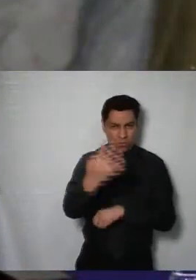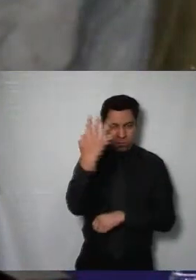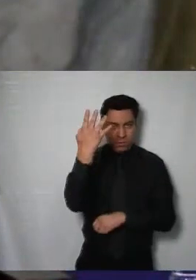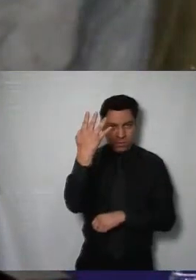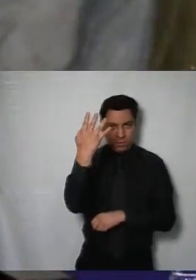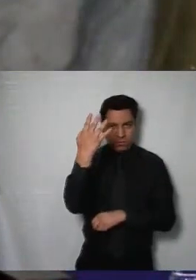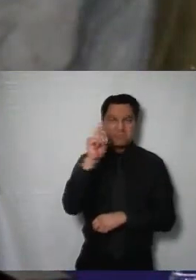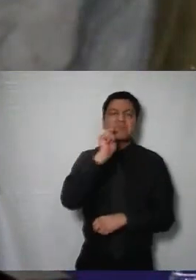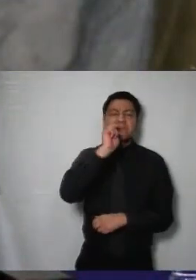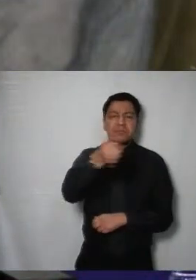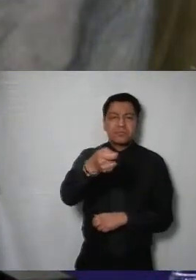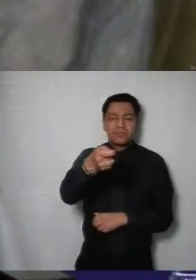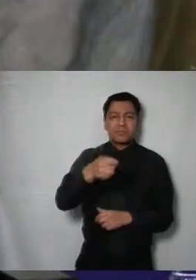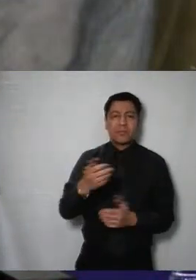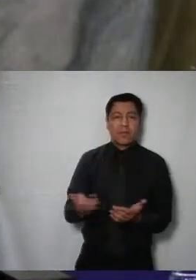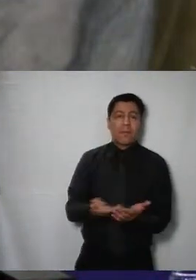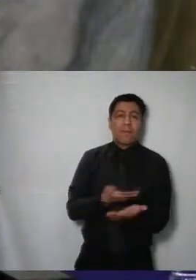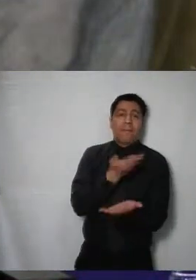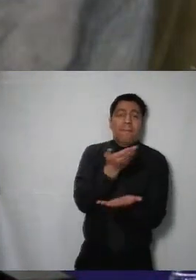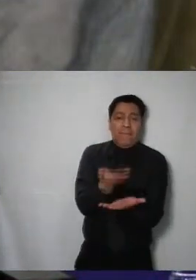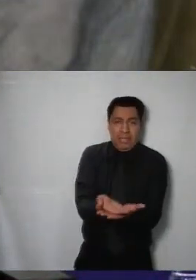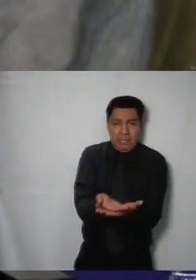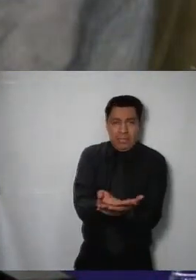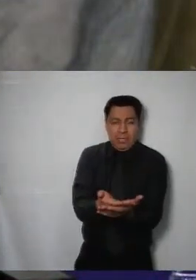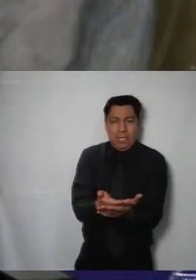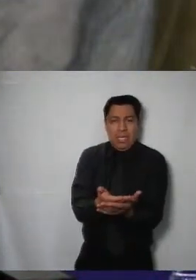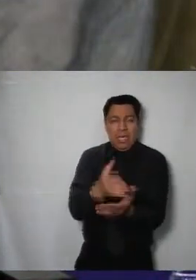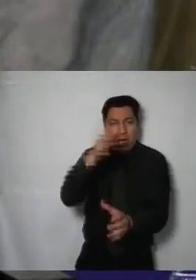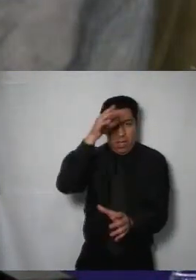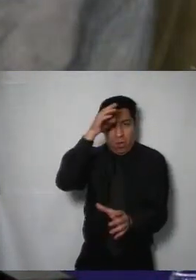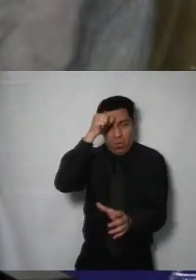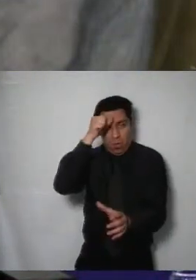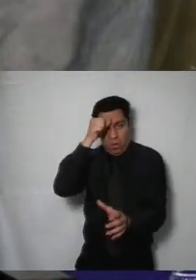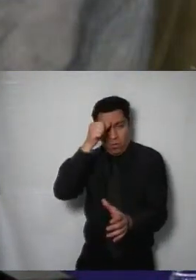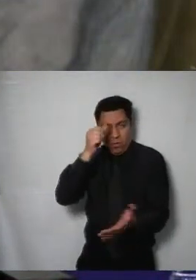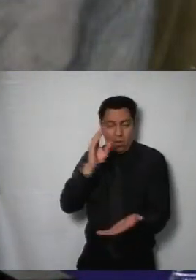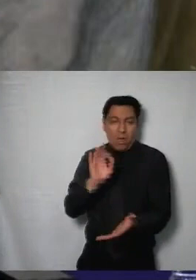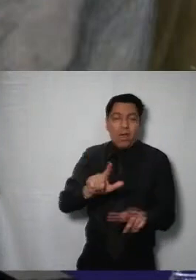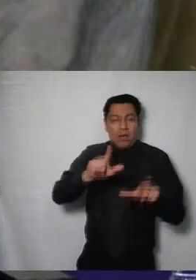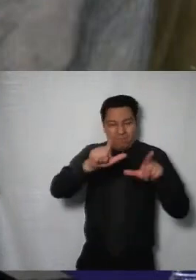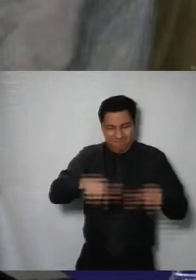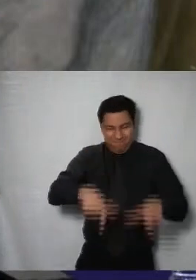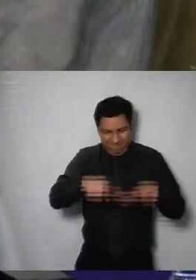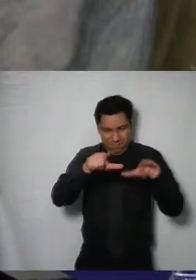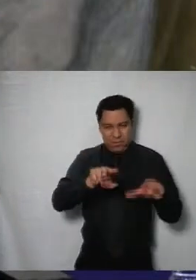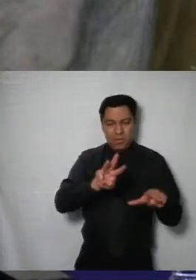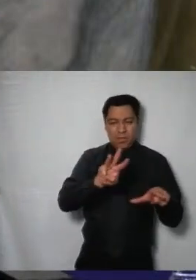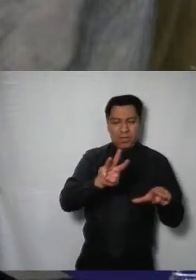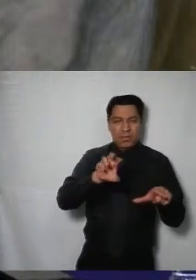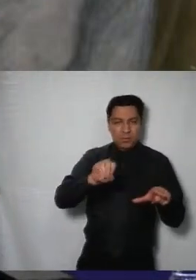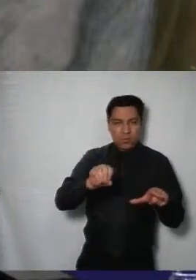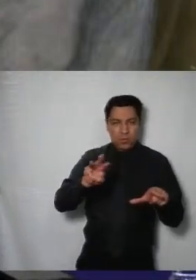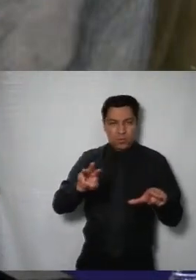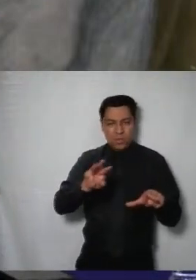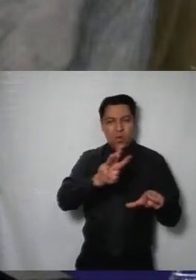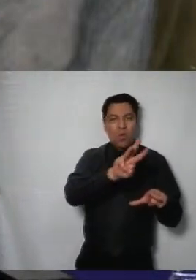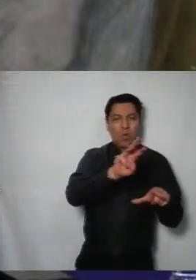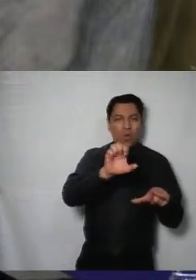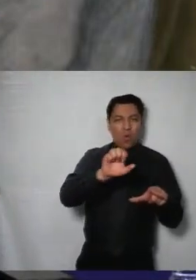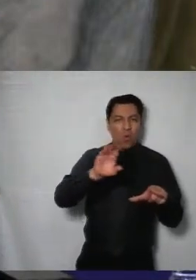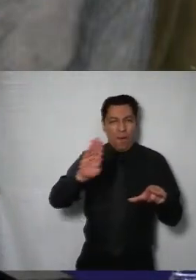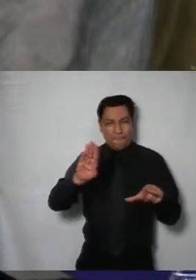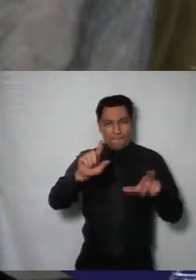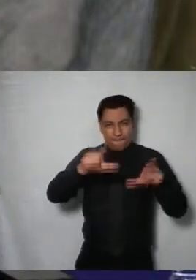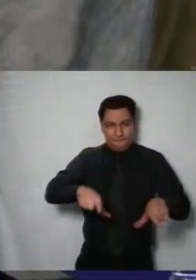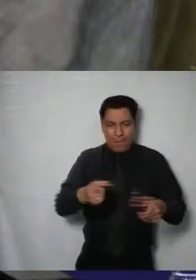del día el cual presenta el acuerdo mediante el cual se aprueba la versión 3.0 del registro electrónico de sistemas de datos